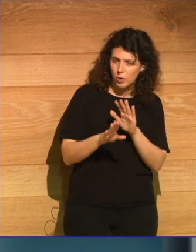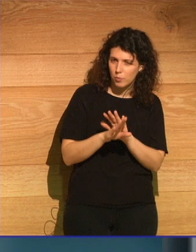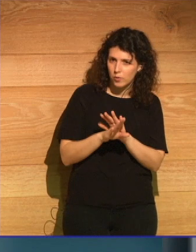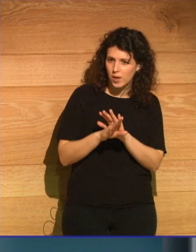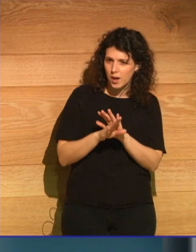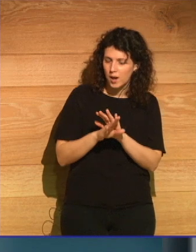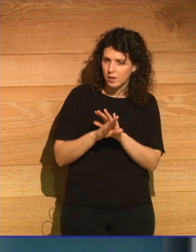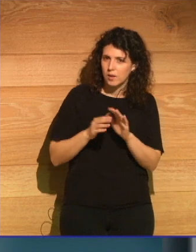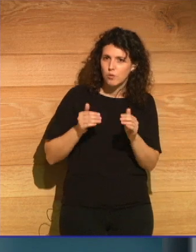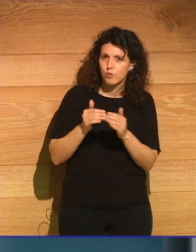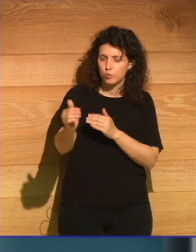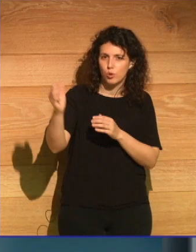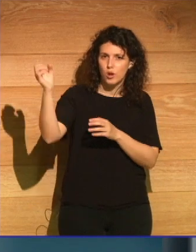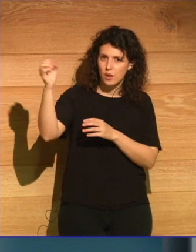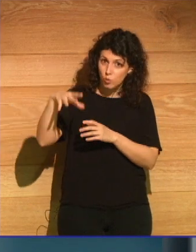el futuro?